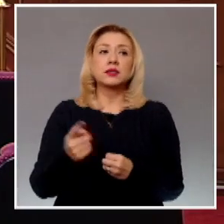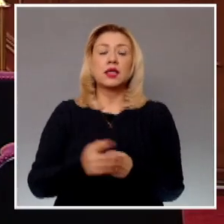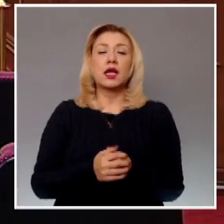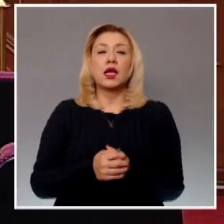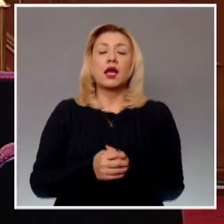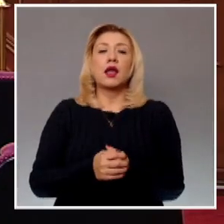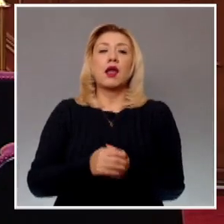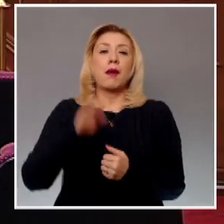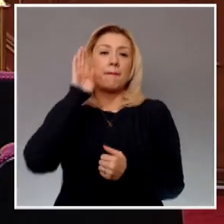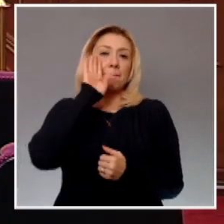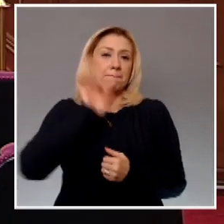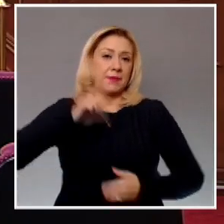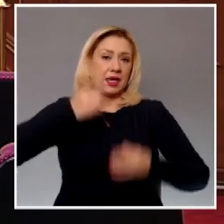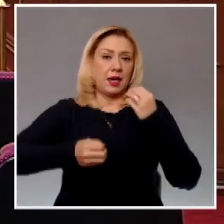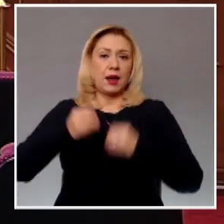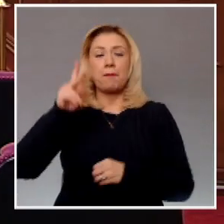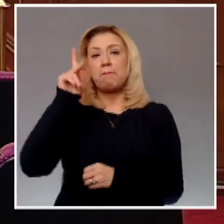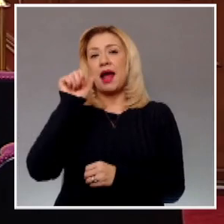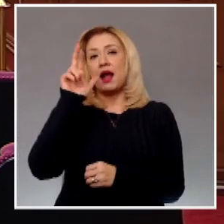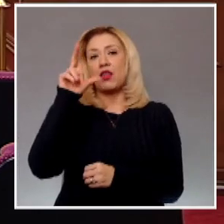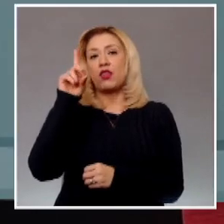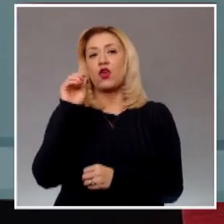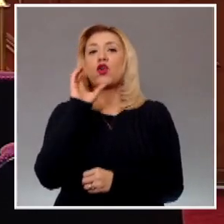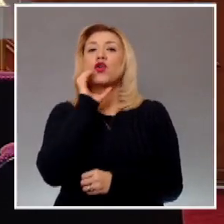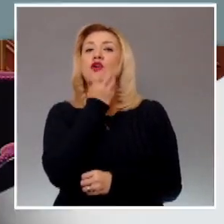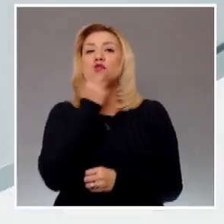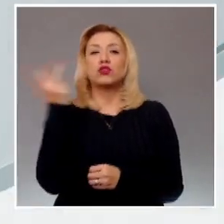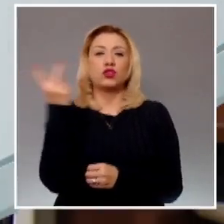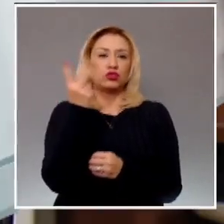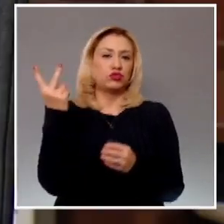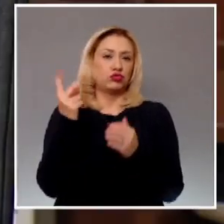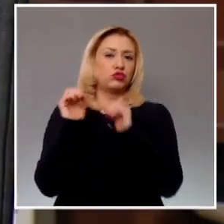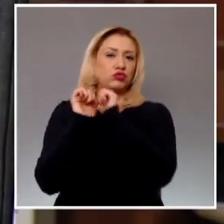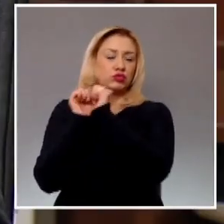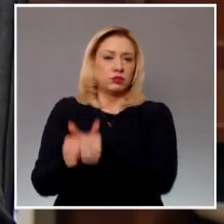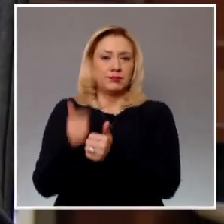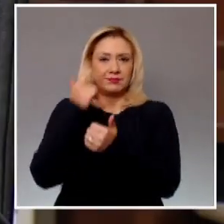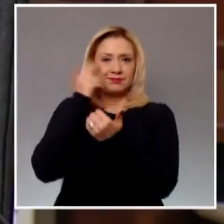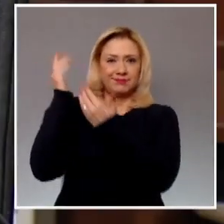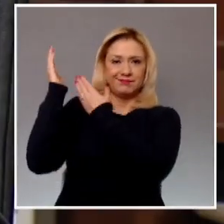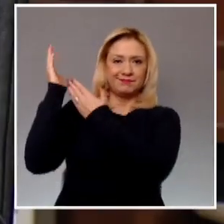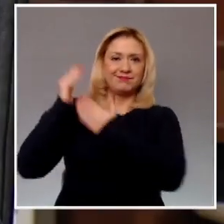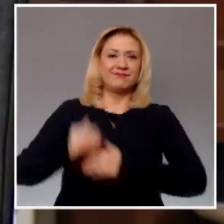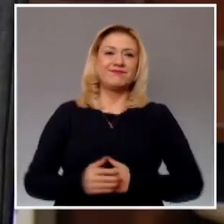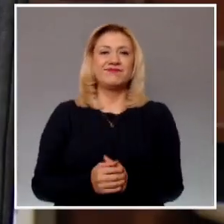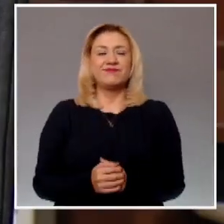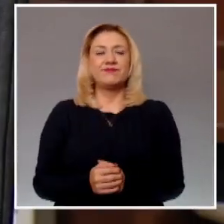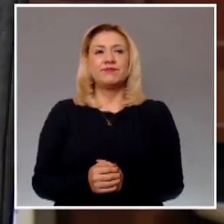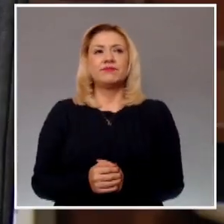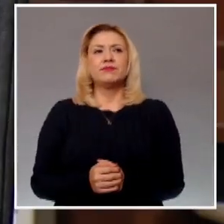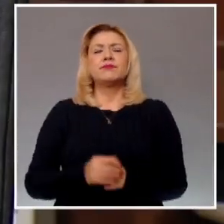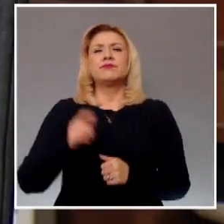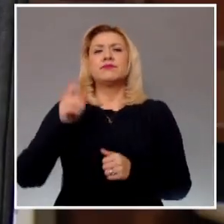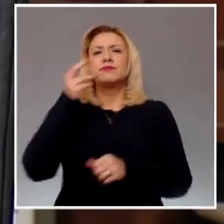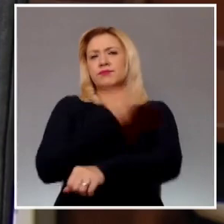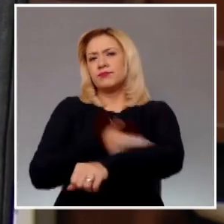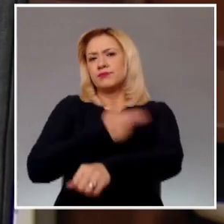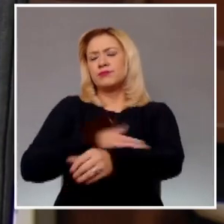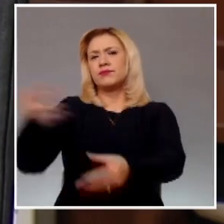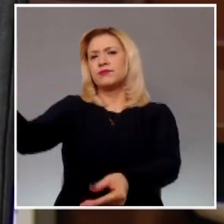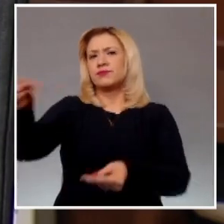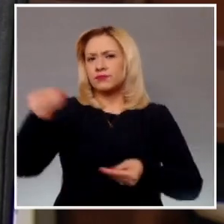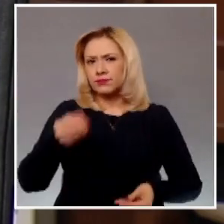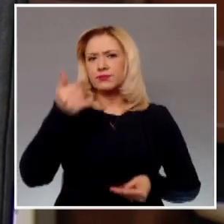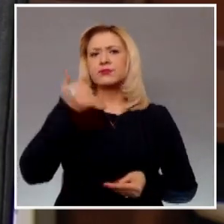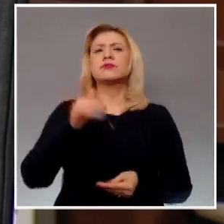Jorge Mario Pardo Rebolledo. Escuchemos a la ministra Yasmín Esquivel. Se admitió a trámite y se concedió suspensión de la controversia